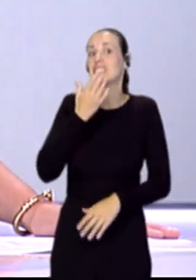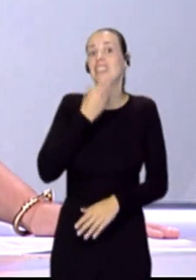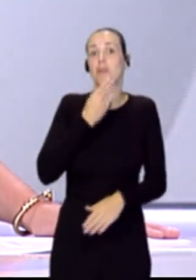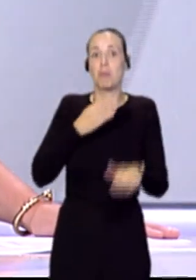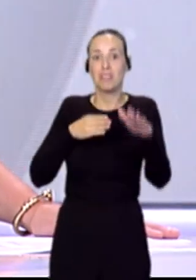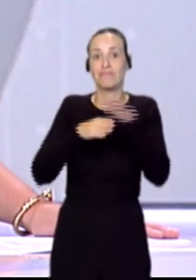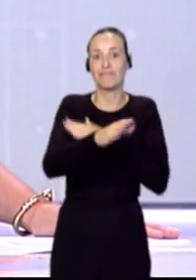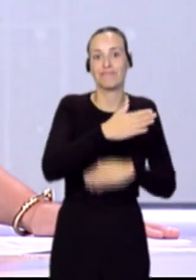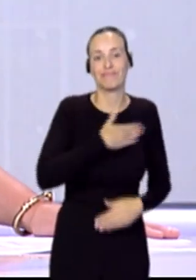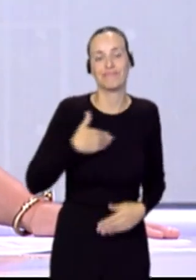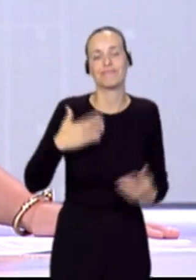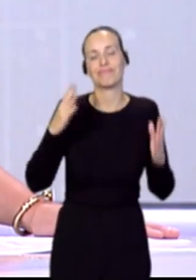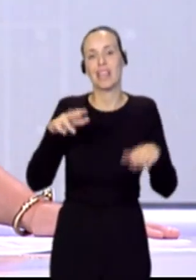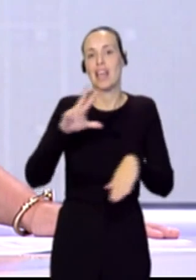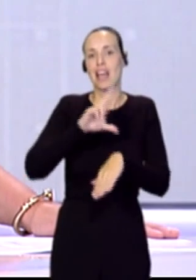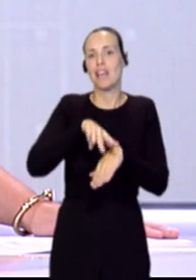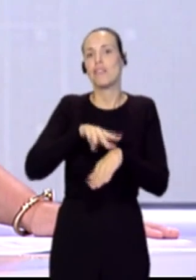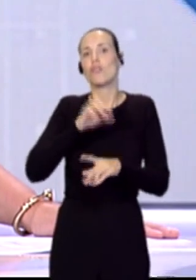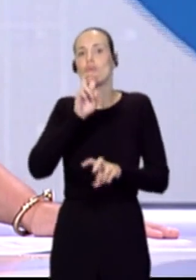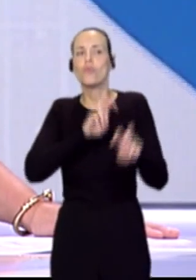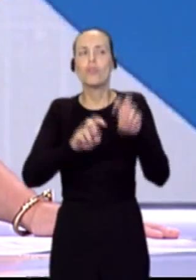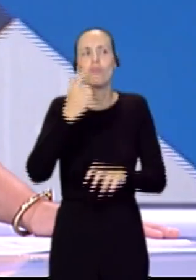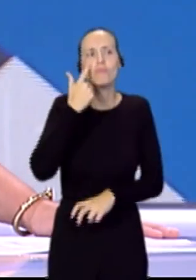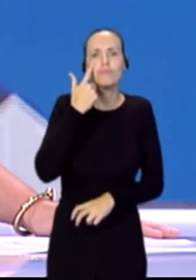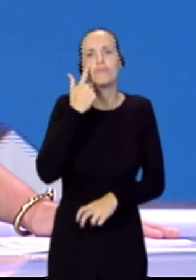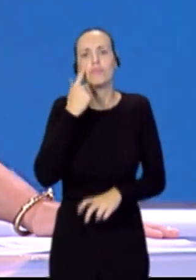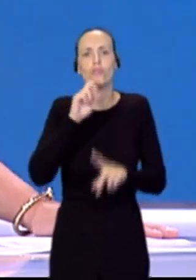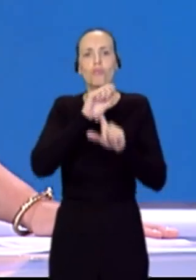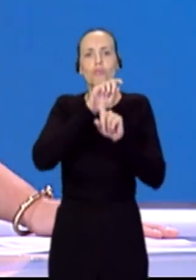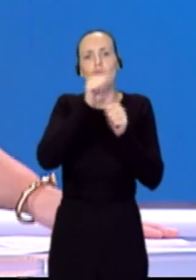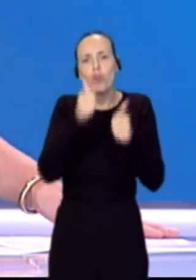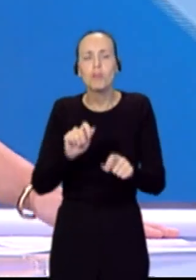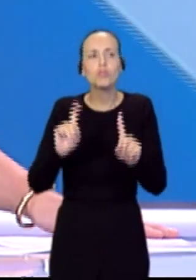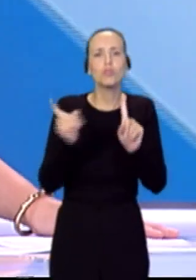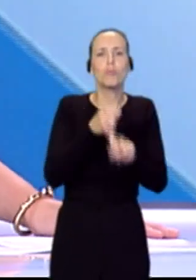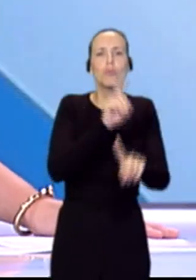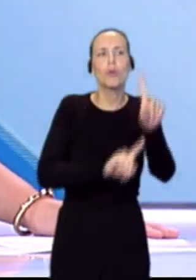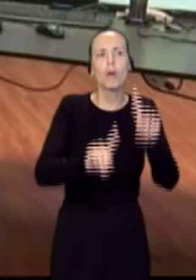Cabildo Insular continúa buscando fórmulas para mejorar este problema. María Mendoza nos da más detalles.